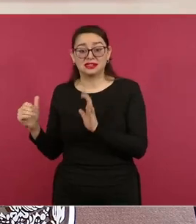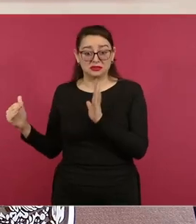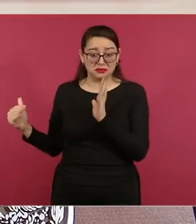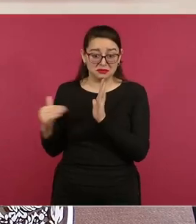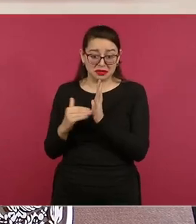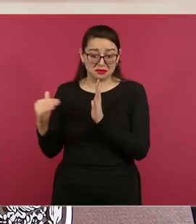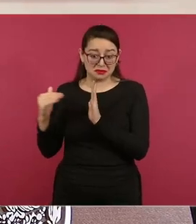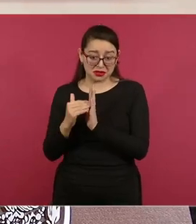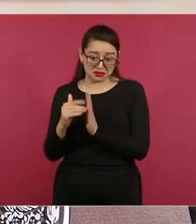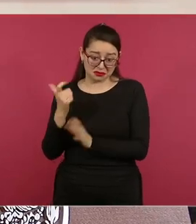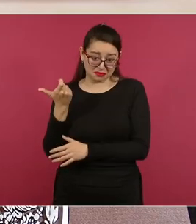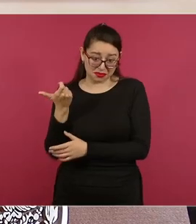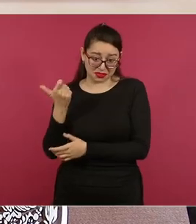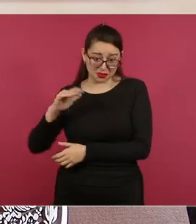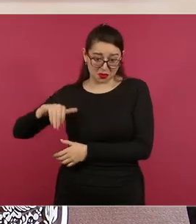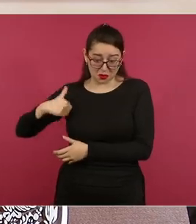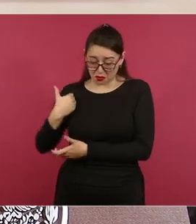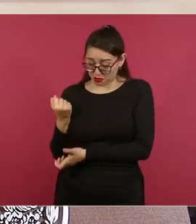pesos.